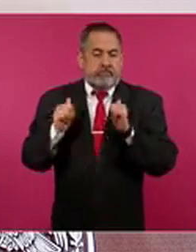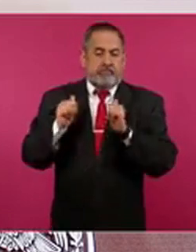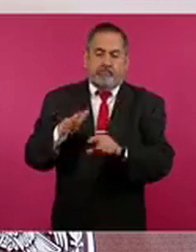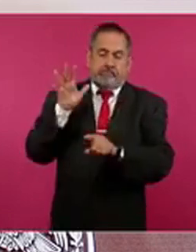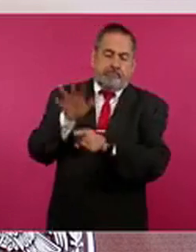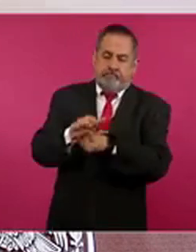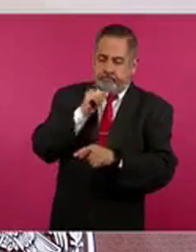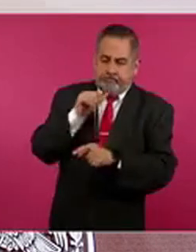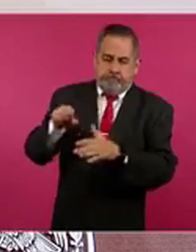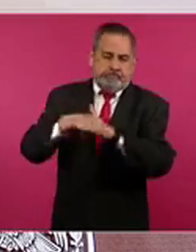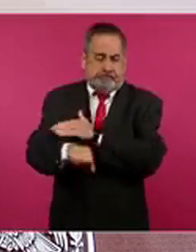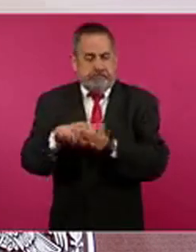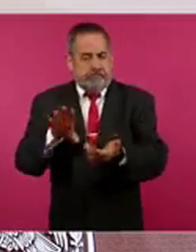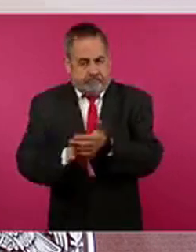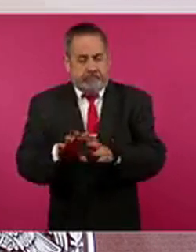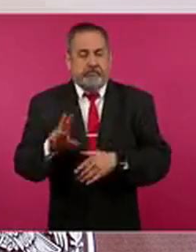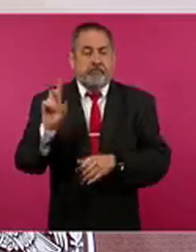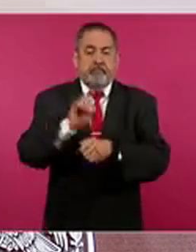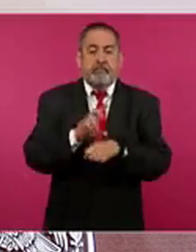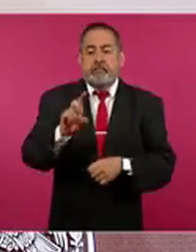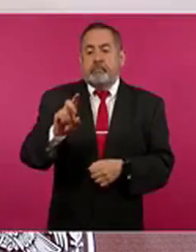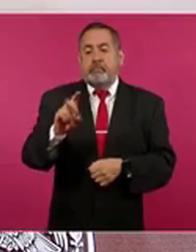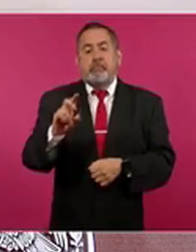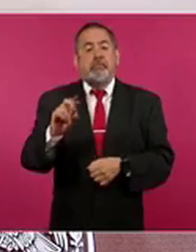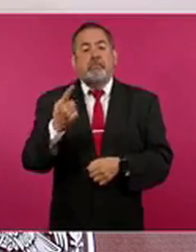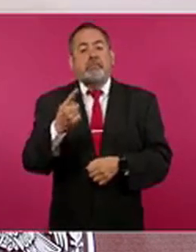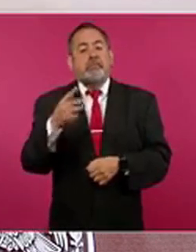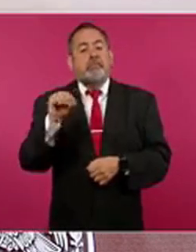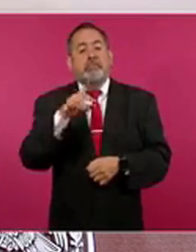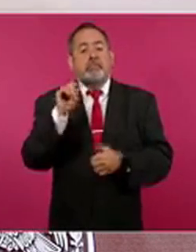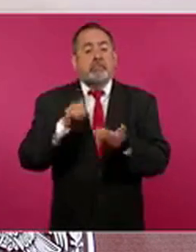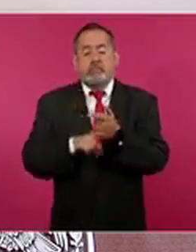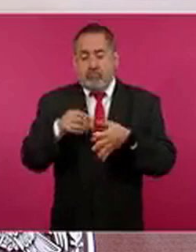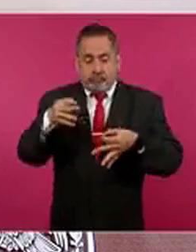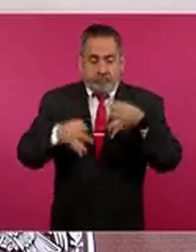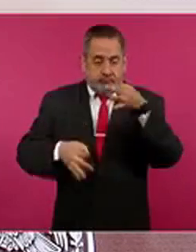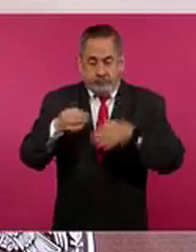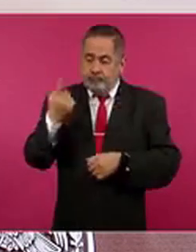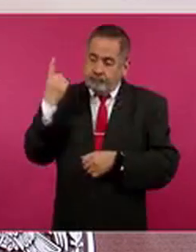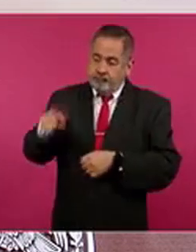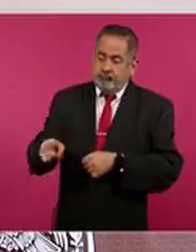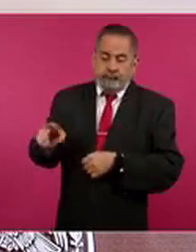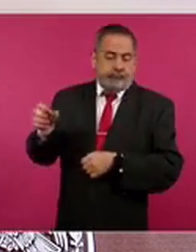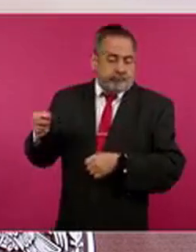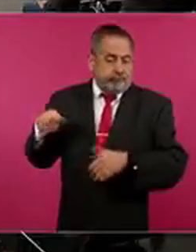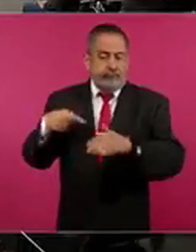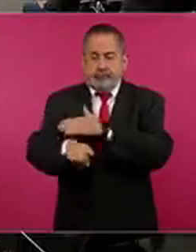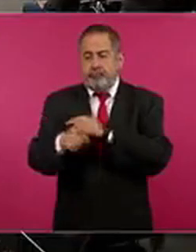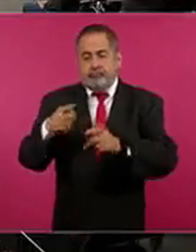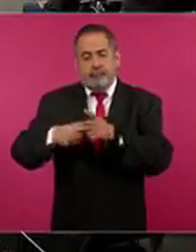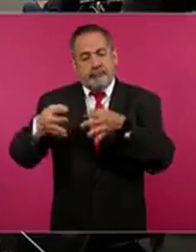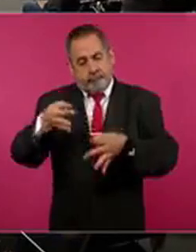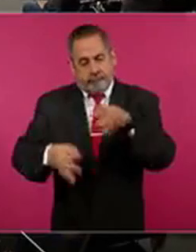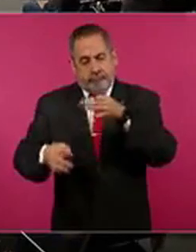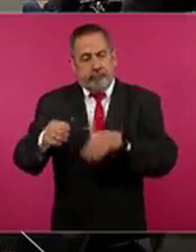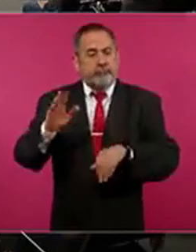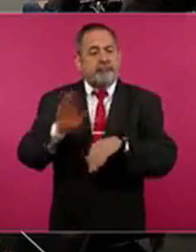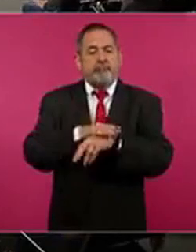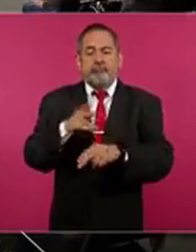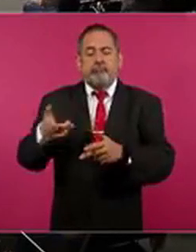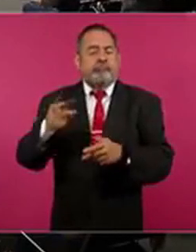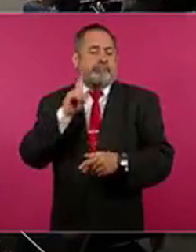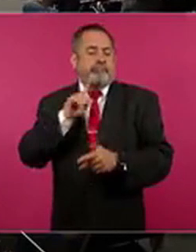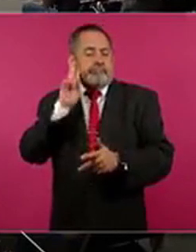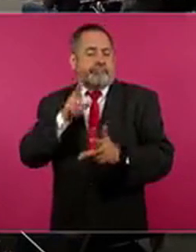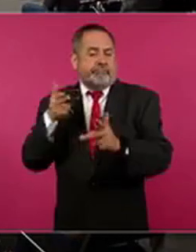El domingo 31 de marzo a las 18 horas es vinculado a proceso Axel Alejandro por el delito de feminicidio agravado y